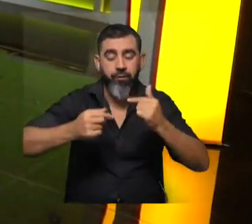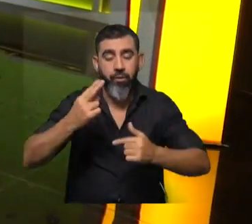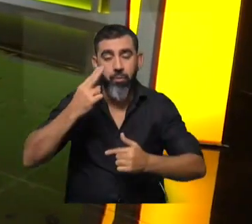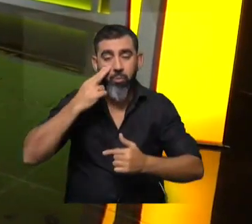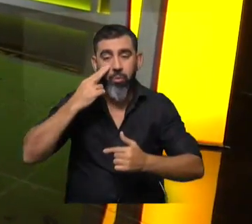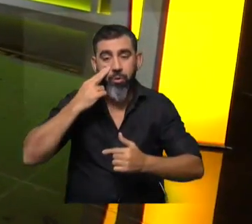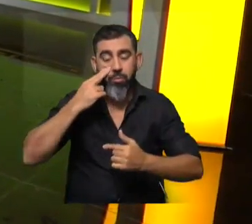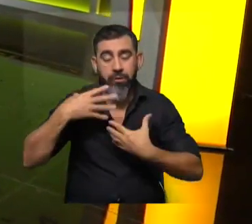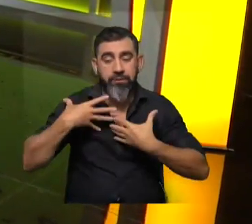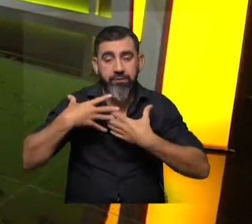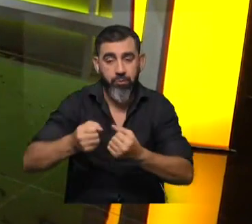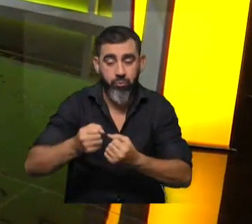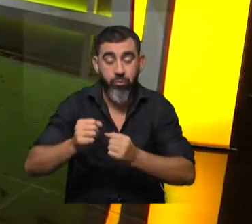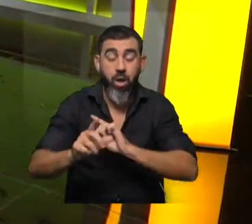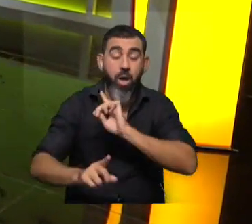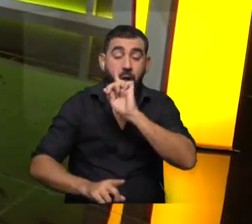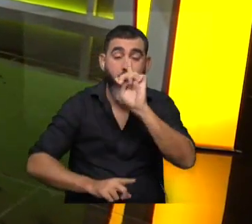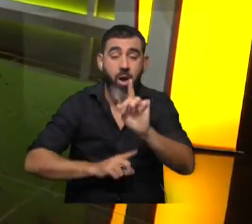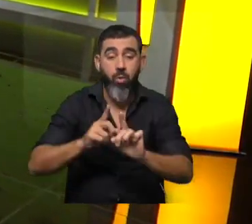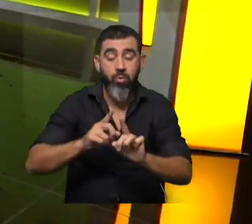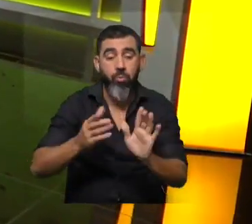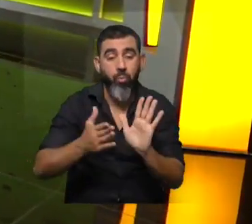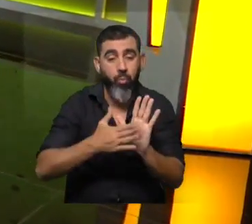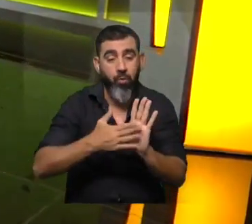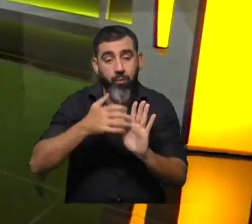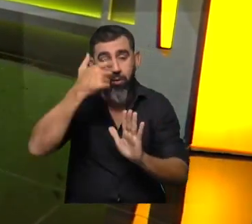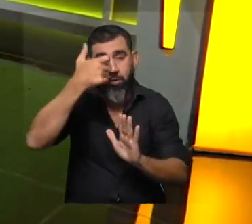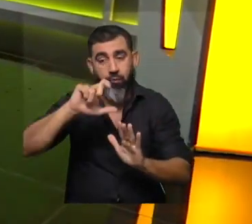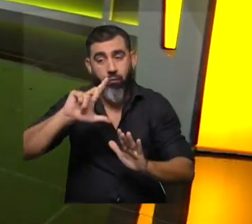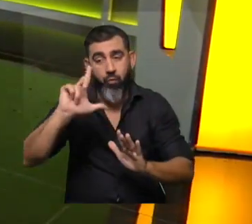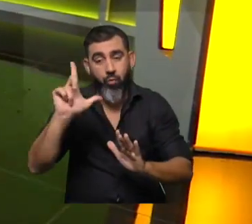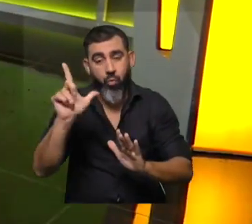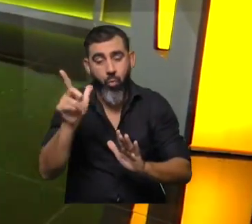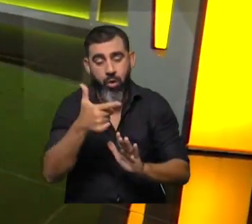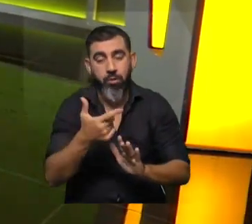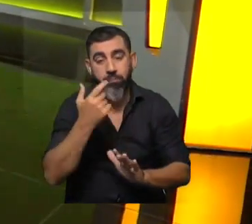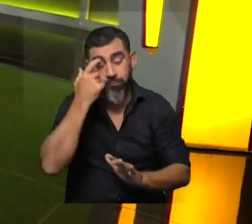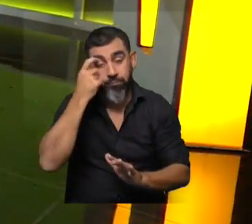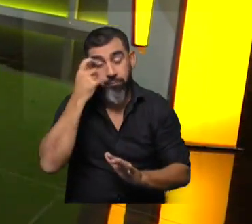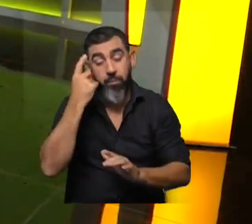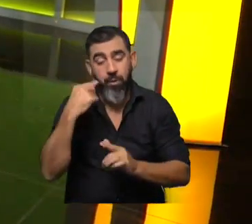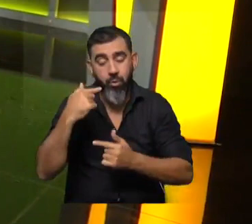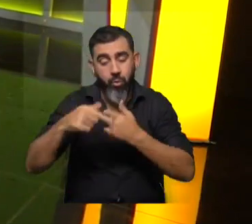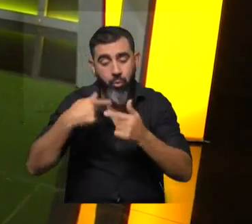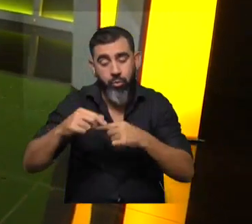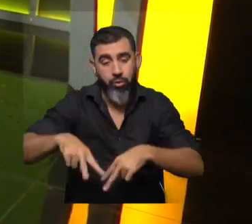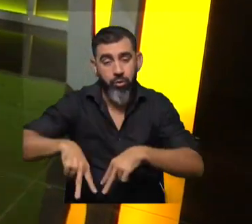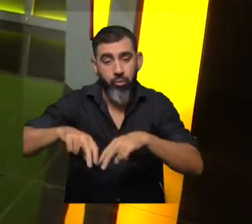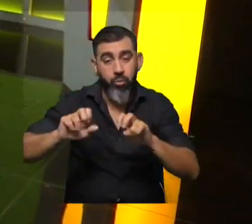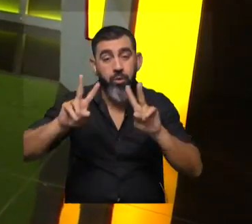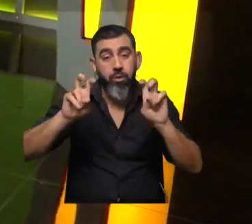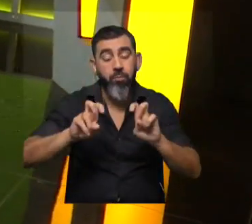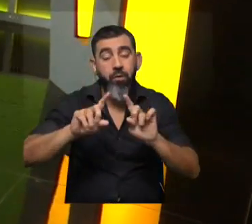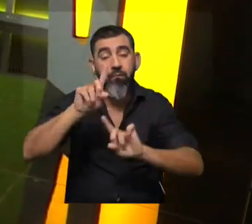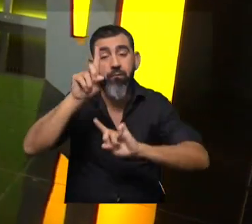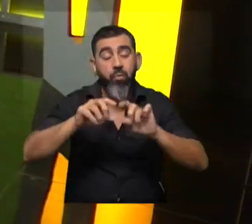sanitarias. Muchos de ellos con comprobación científica de que no hay sustento, pero sin embargo se sigue trabajando, pero ahora en el ámbito de